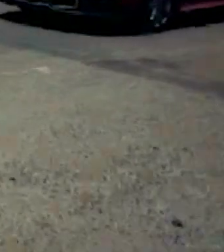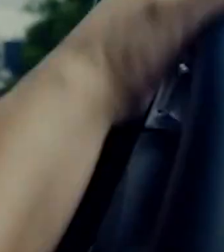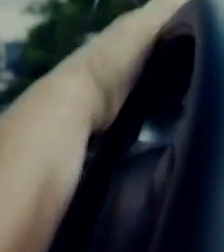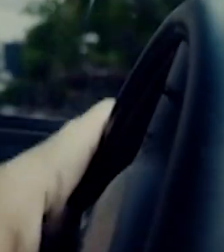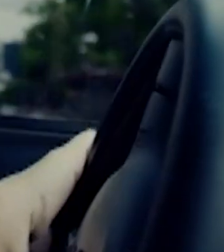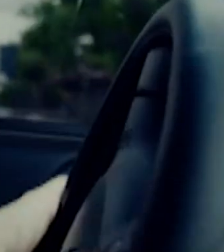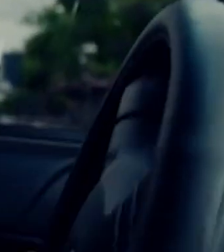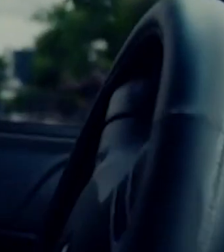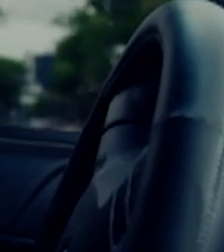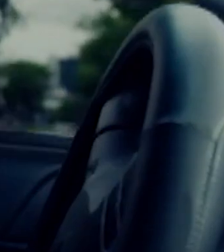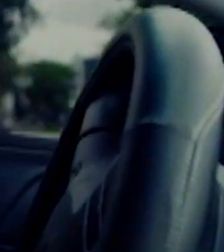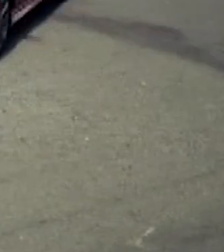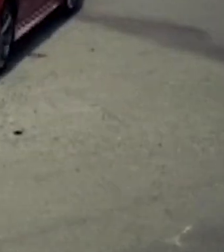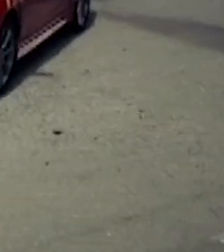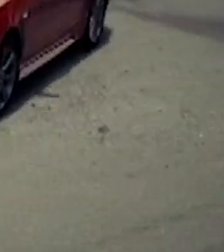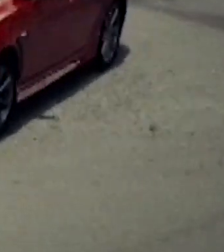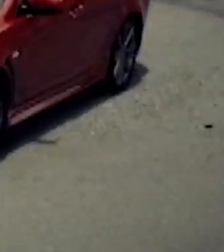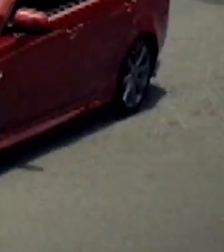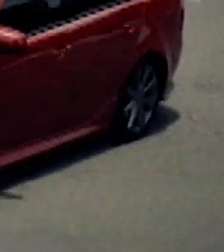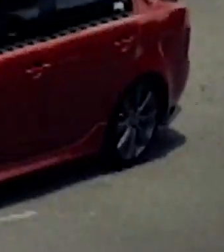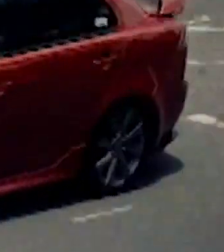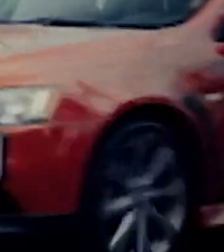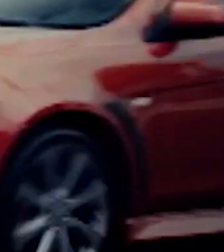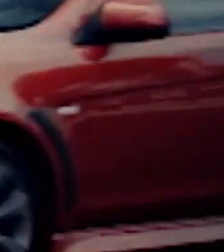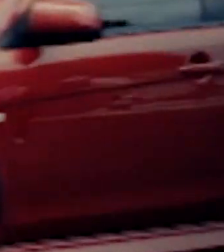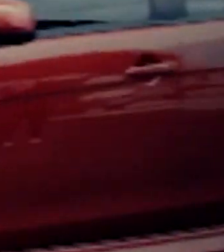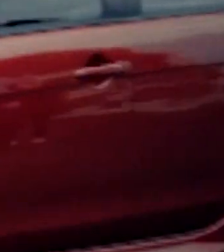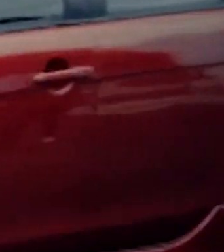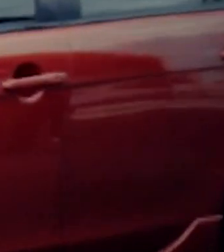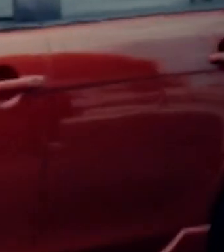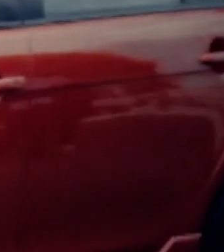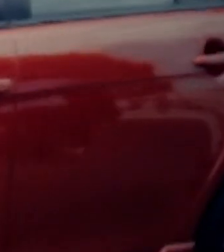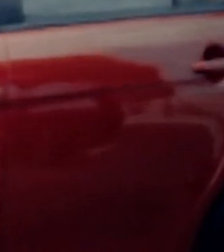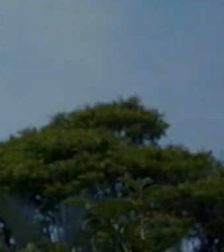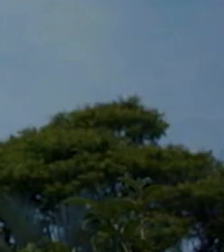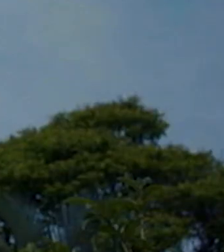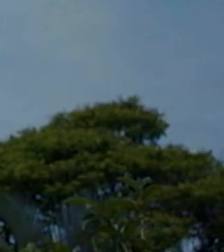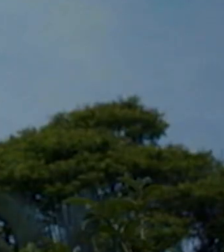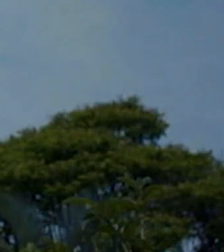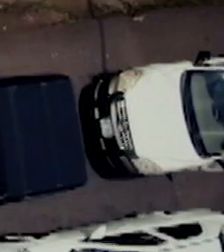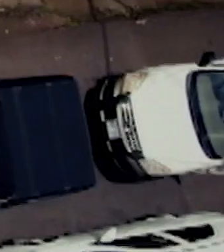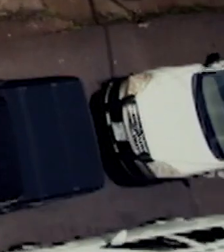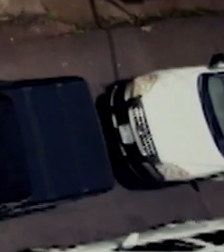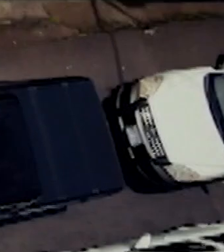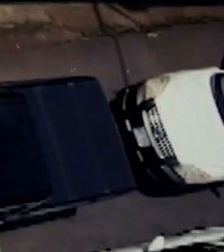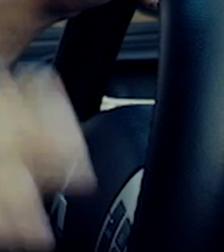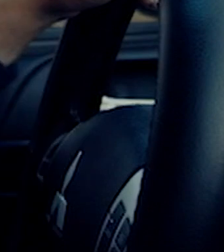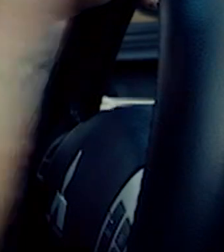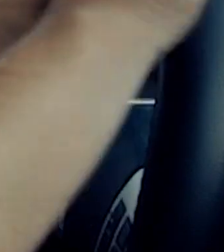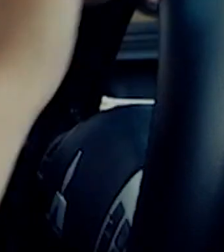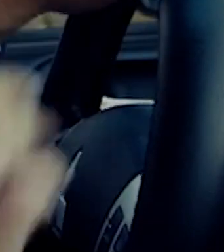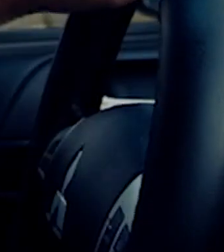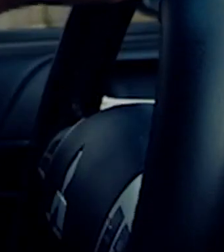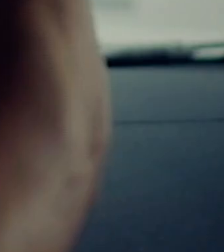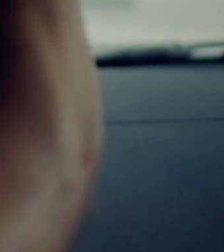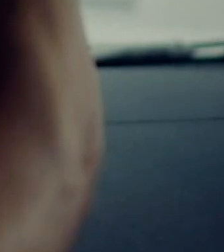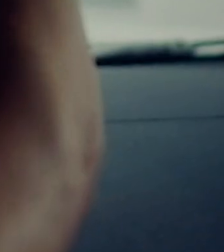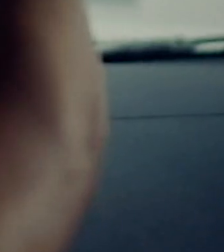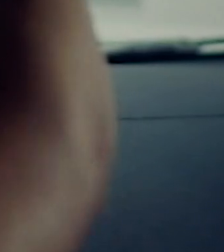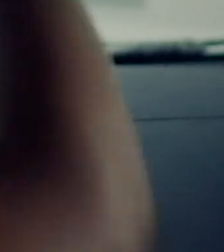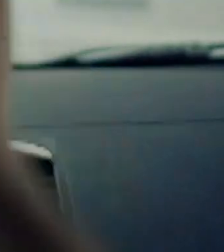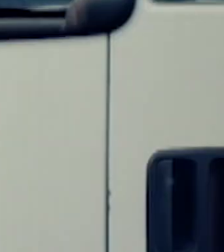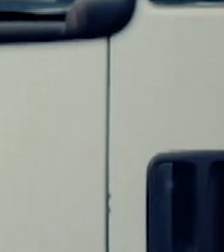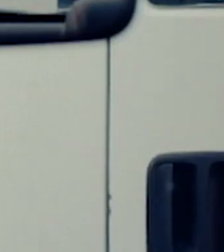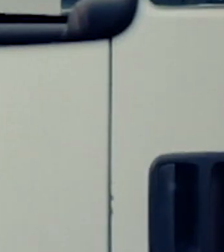el tren viaja hasta 50 kilómetros por hora pesa 180 mil kilos a 25 kilómetros por hora para frenar de